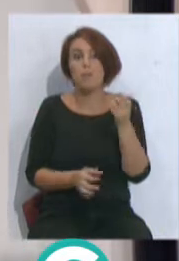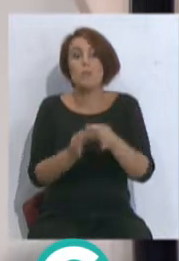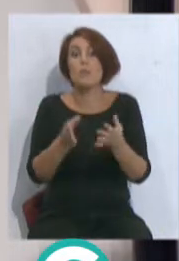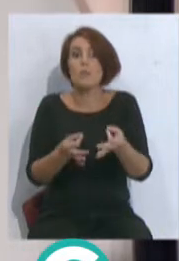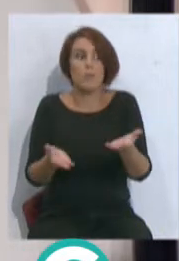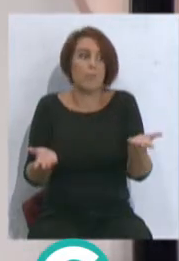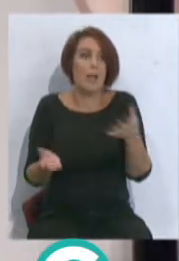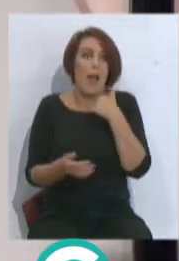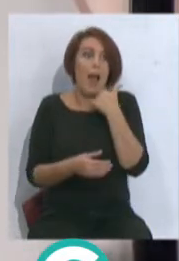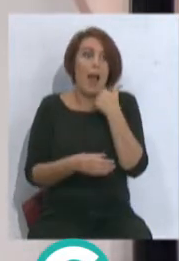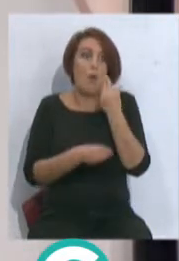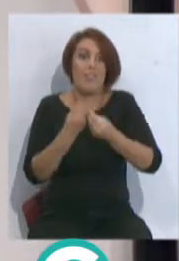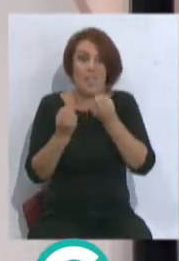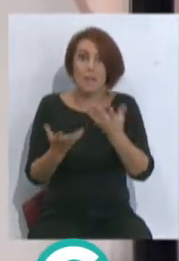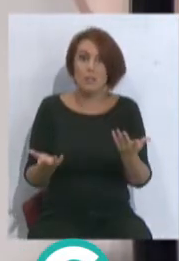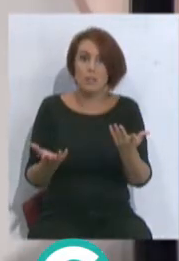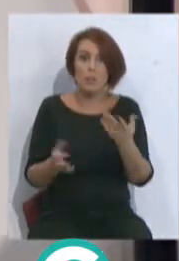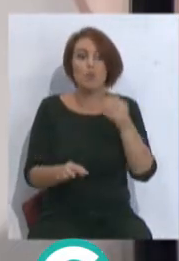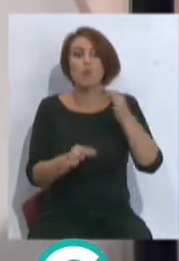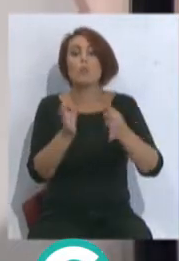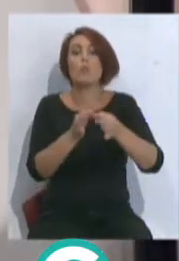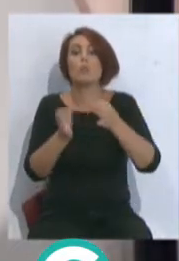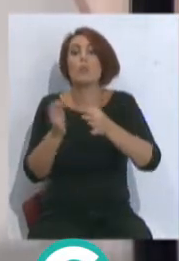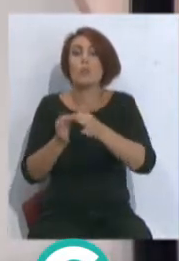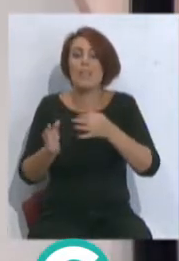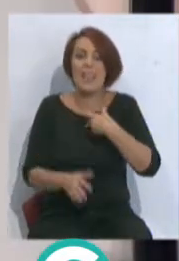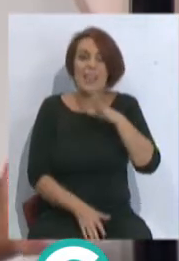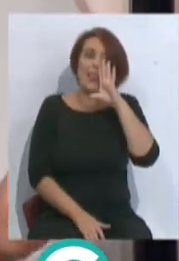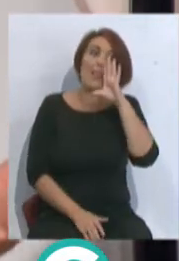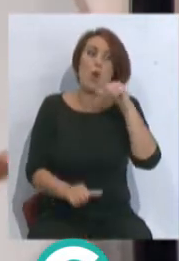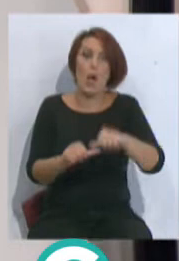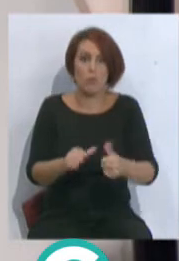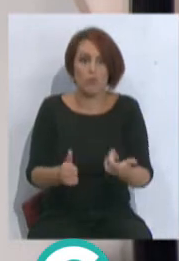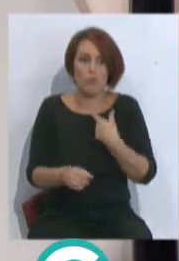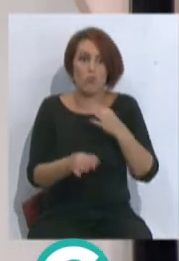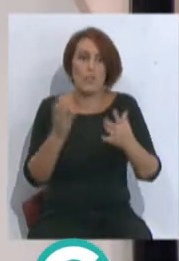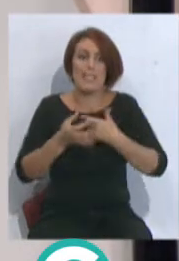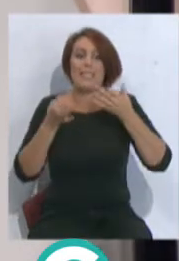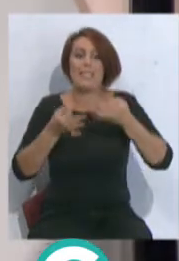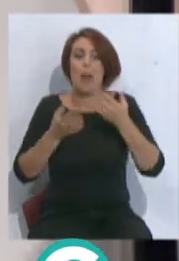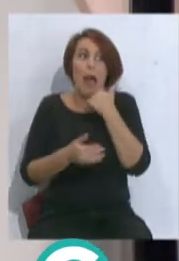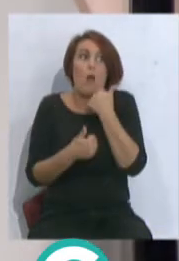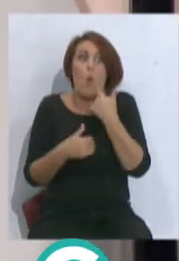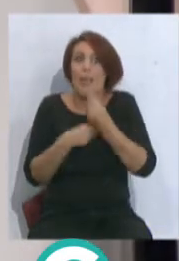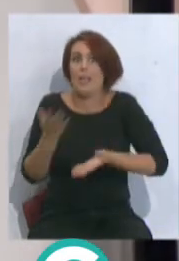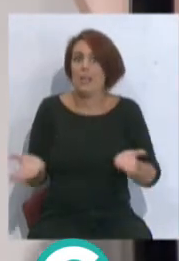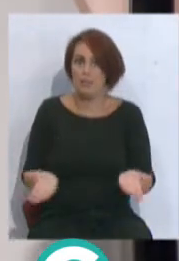suerte, coño, pues algo hará bien, Porque de suerte no podemos dar desde hace cinco años con tanta suerte, ¿no? Algo hará.